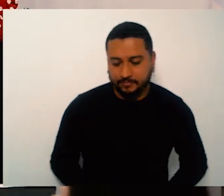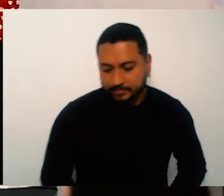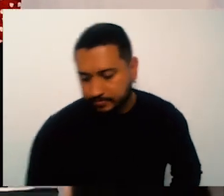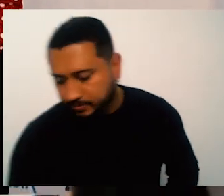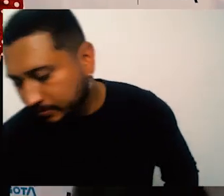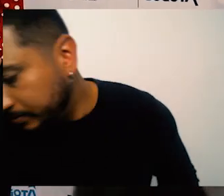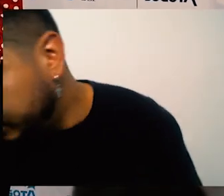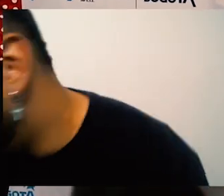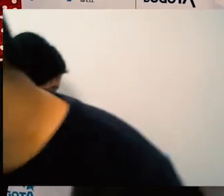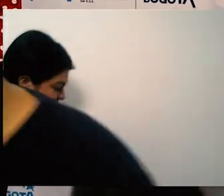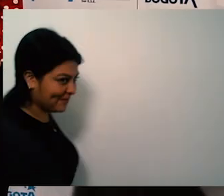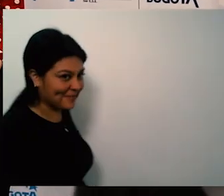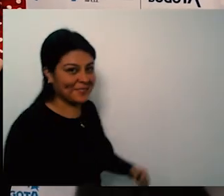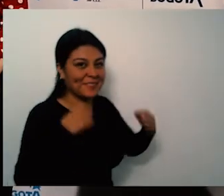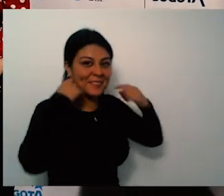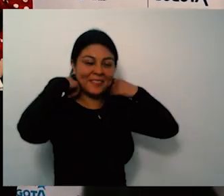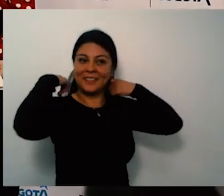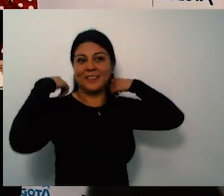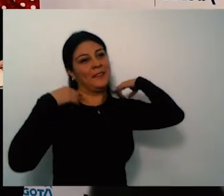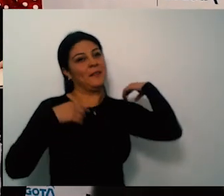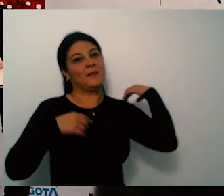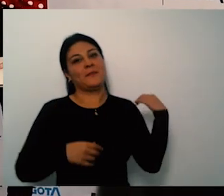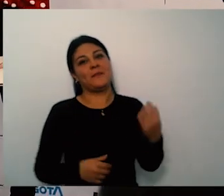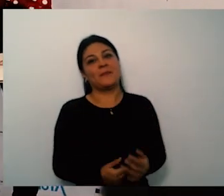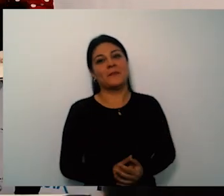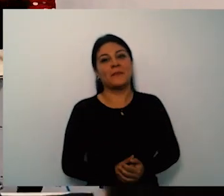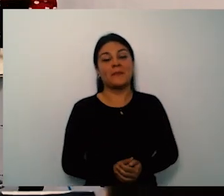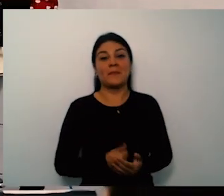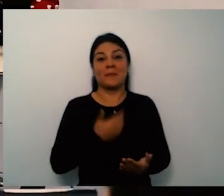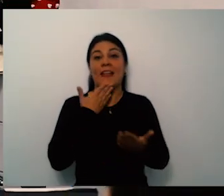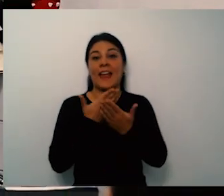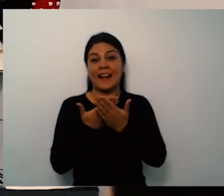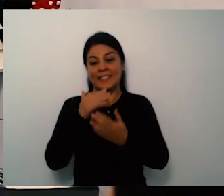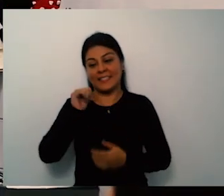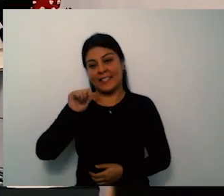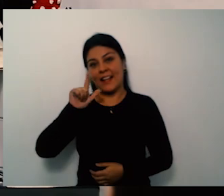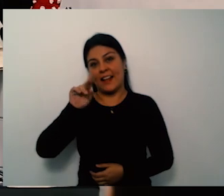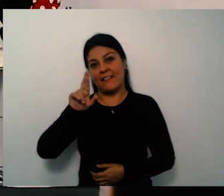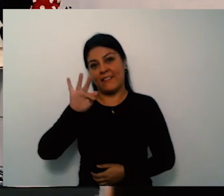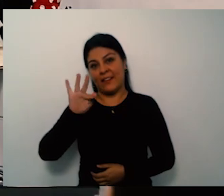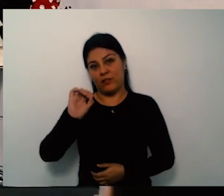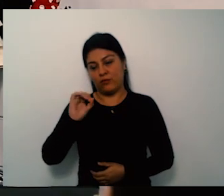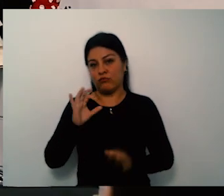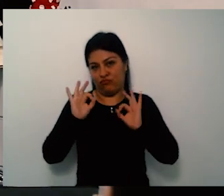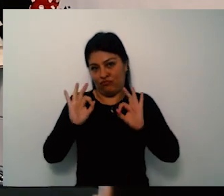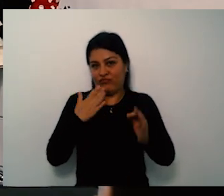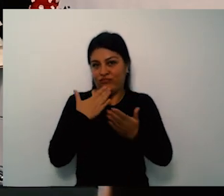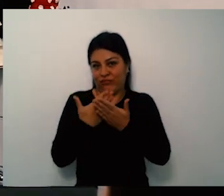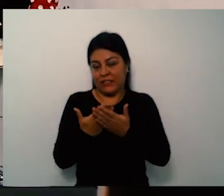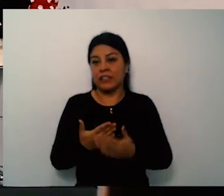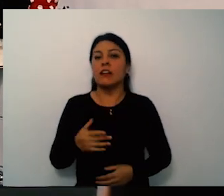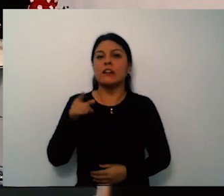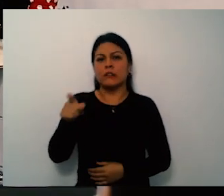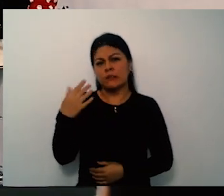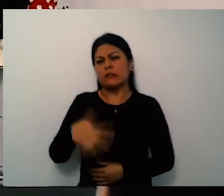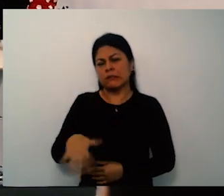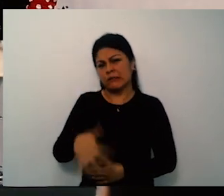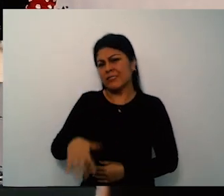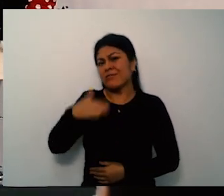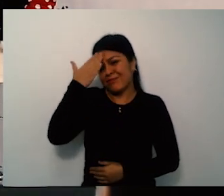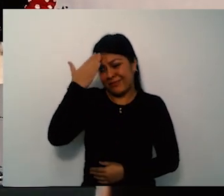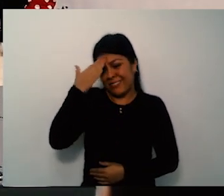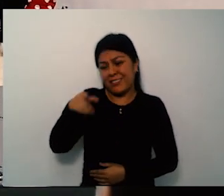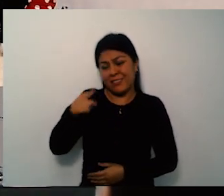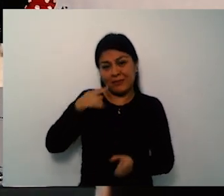¿por qué? nosotros recibimos pacientes del META es frecuente que nos llamen de Villavicencio de San